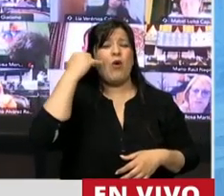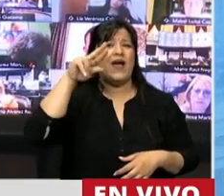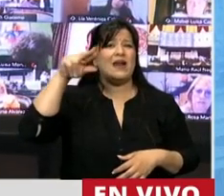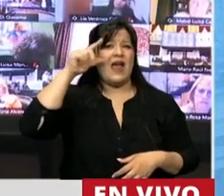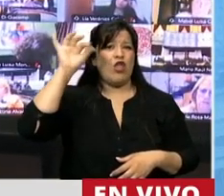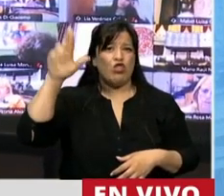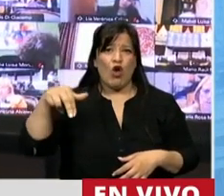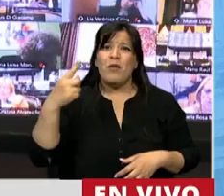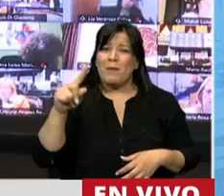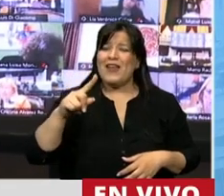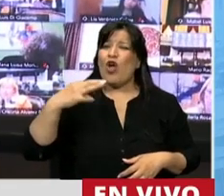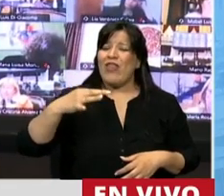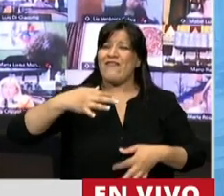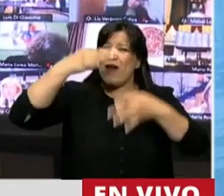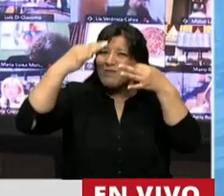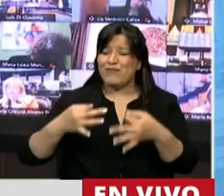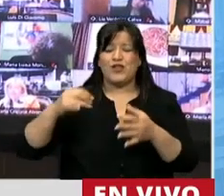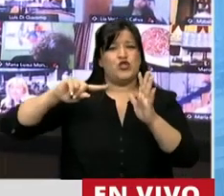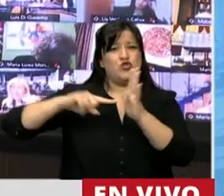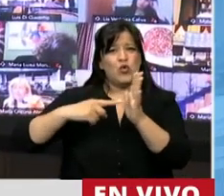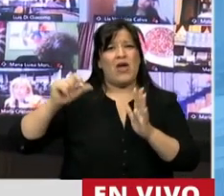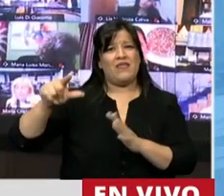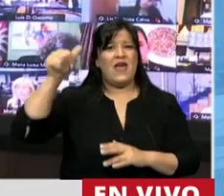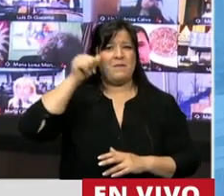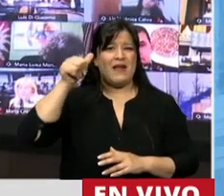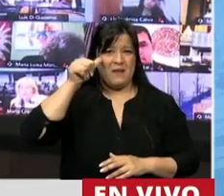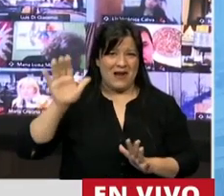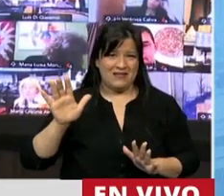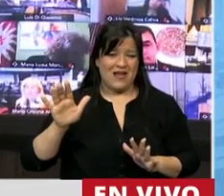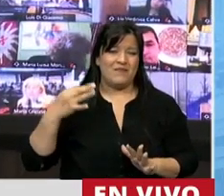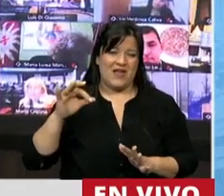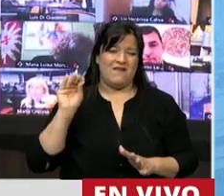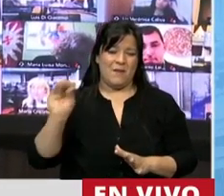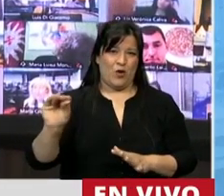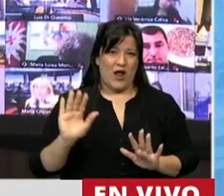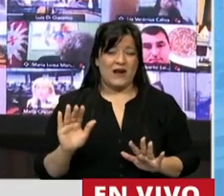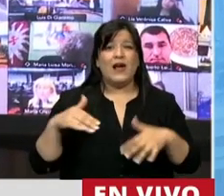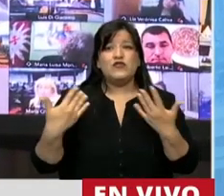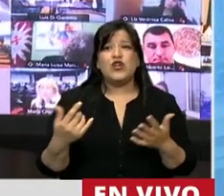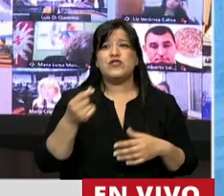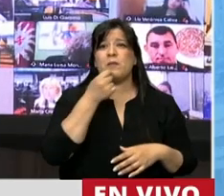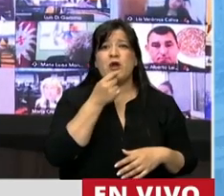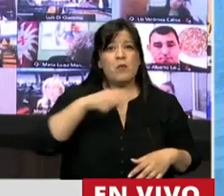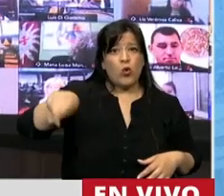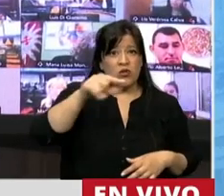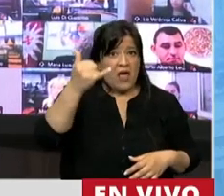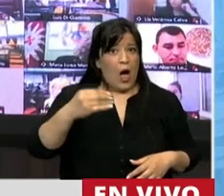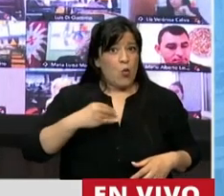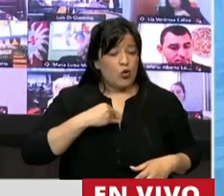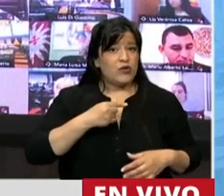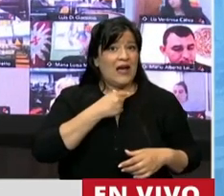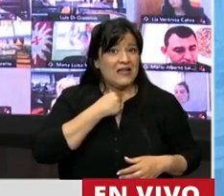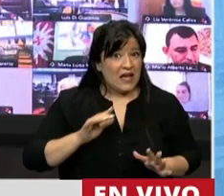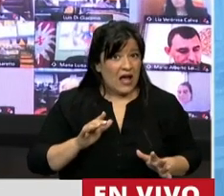en forma correcta la ciudad de Mar del Plata creemos entonces señor presidente que si prima la buena voluntad y